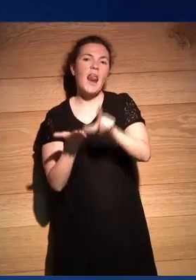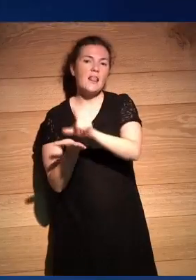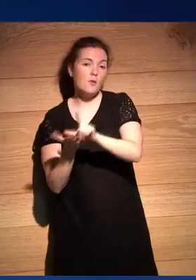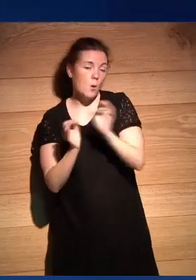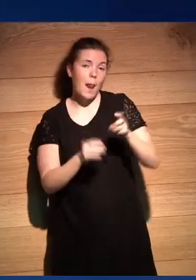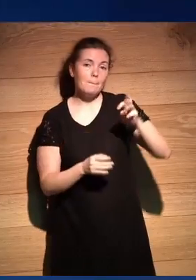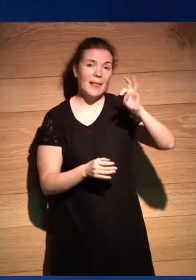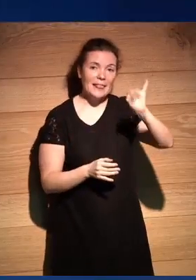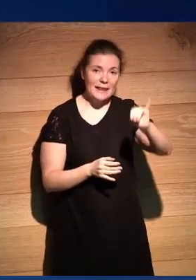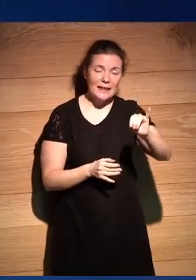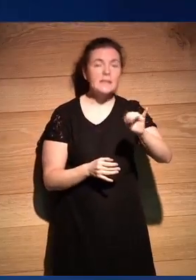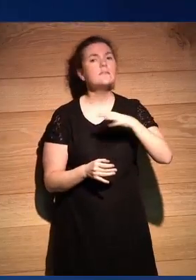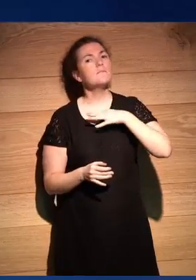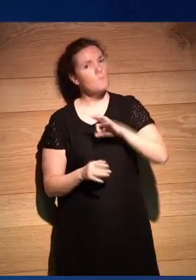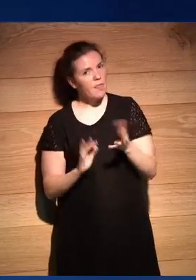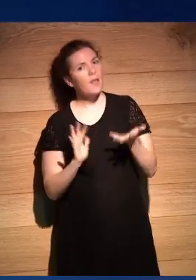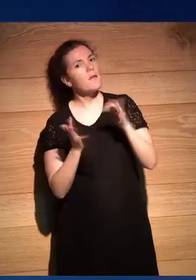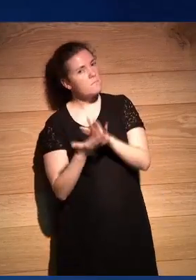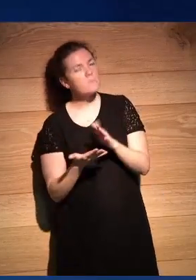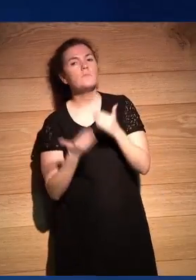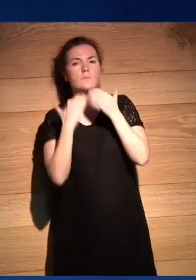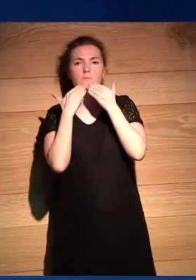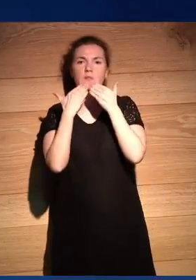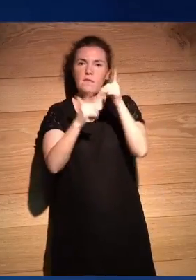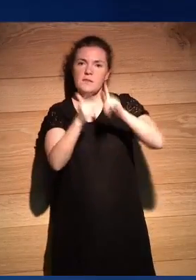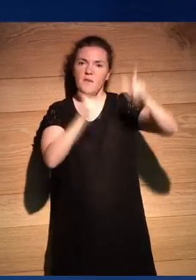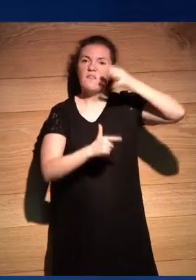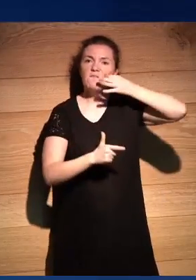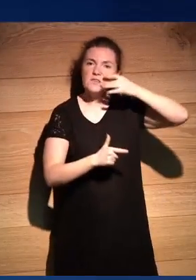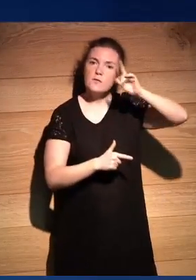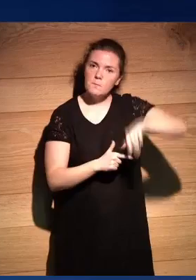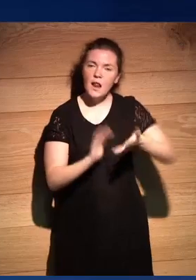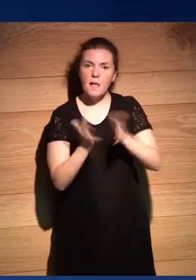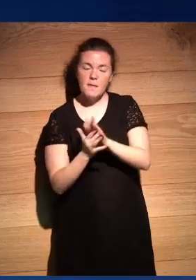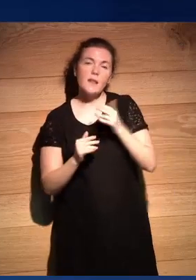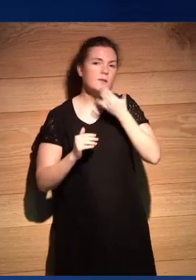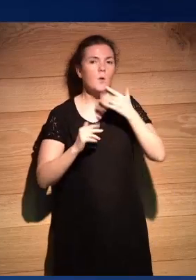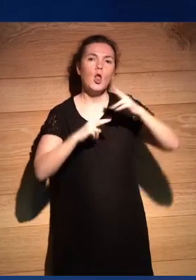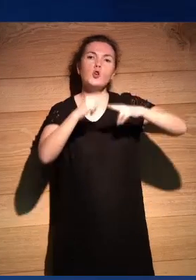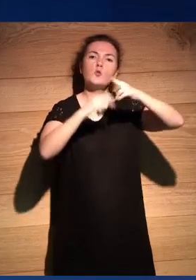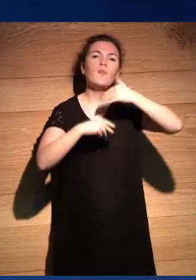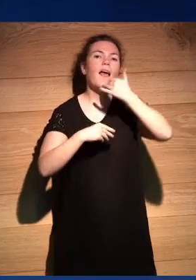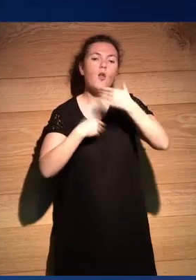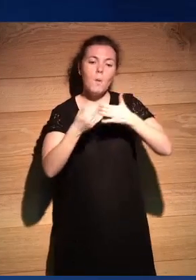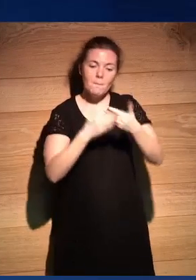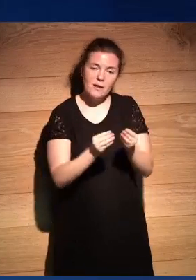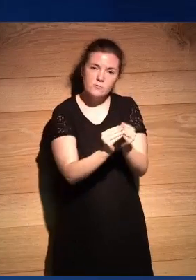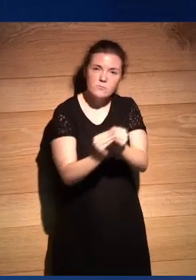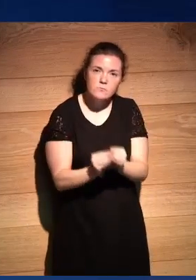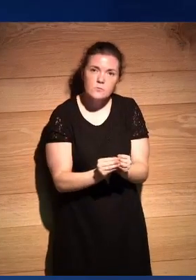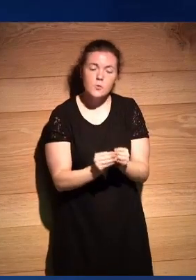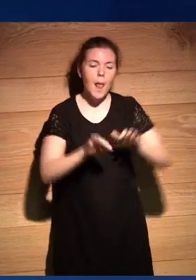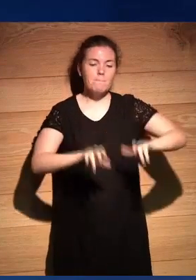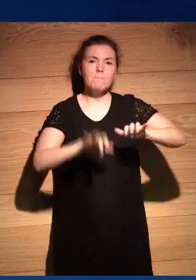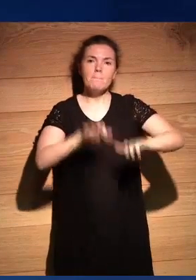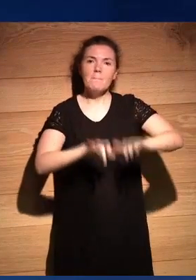Patty como hablabas tú antes y se puede transformar a través del viaje físico la construcción de algo con tus propias manos con una máquina